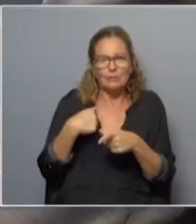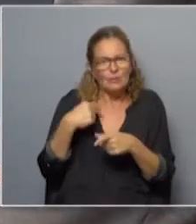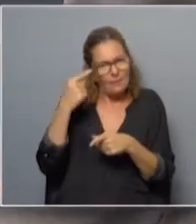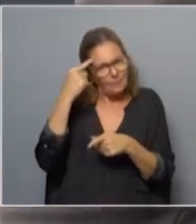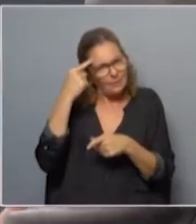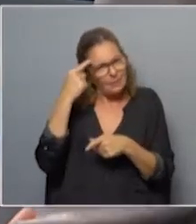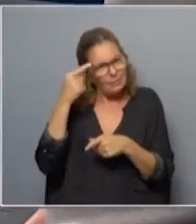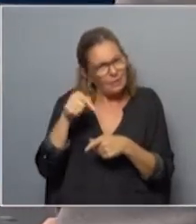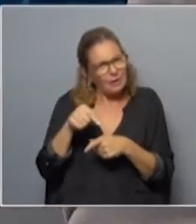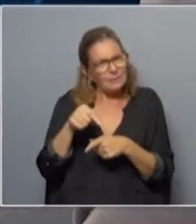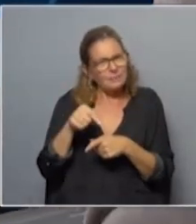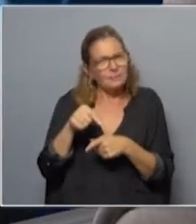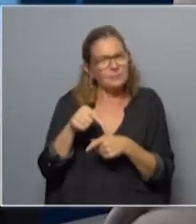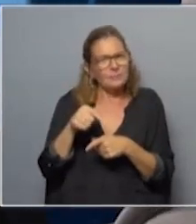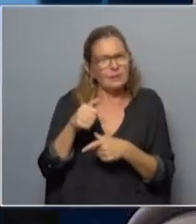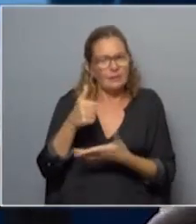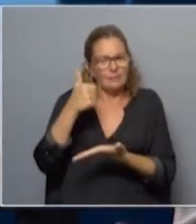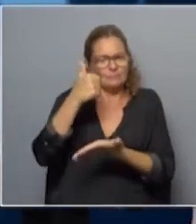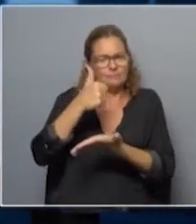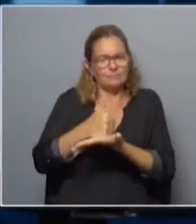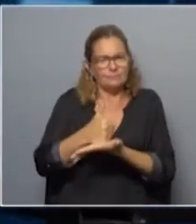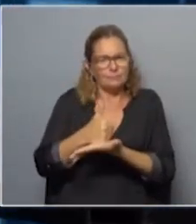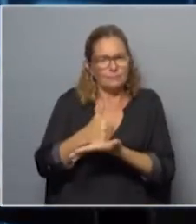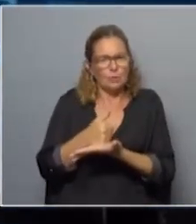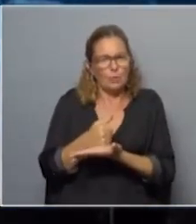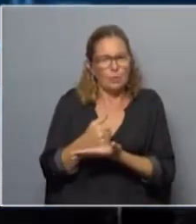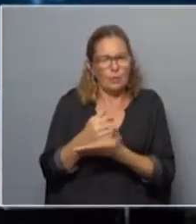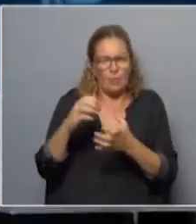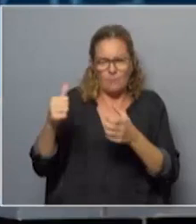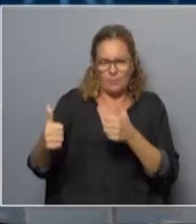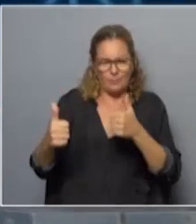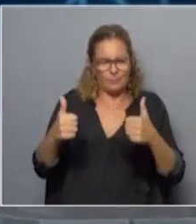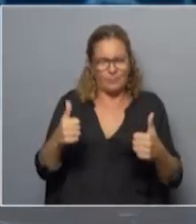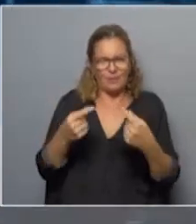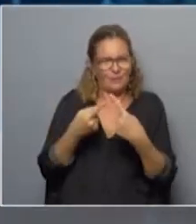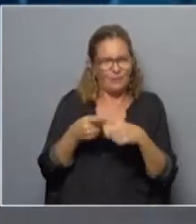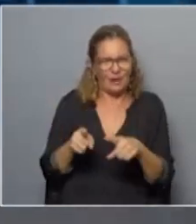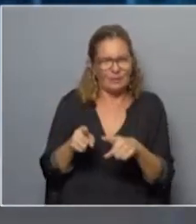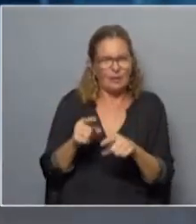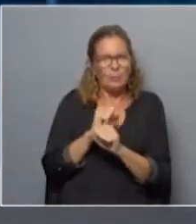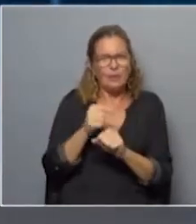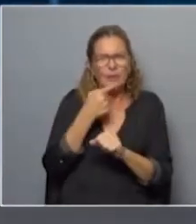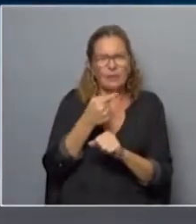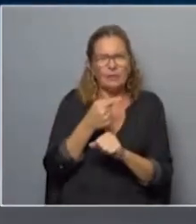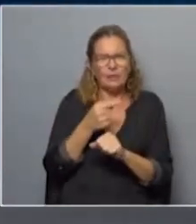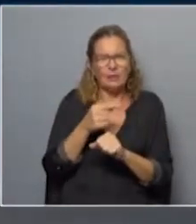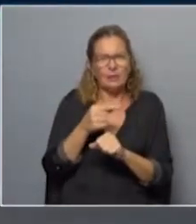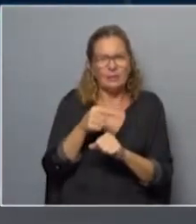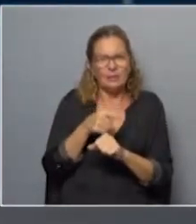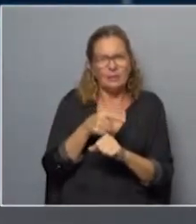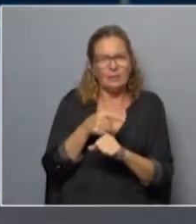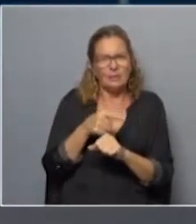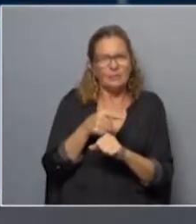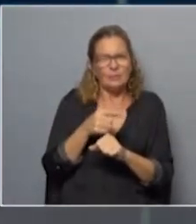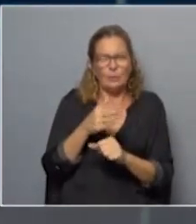efectivamente se instaló una polarización que uno puede decir que no es nueva, pero que me parece que